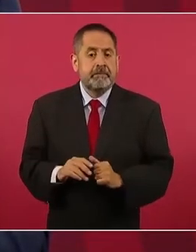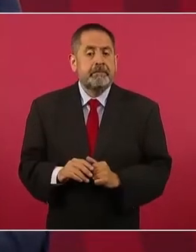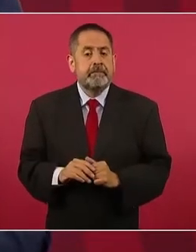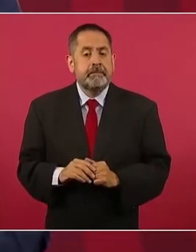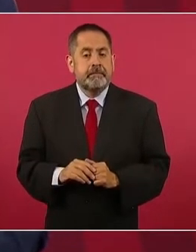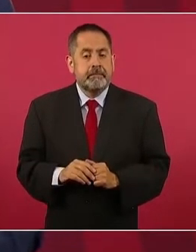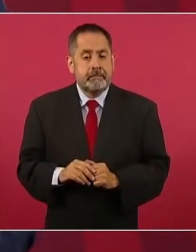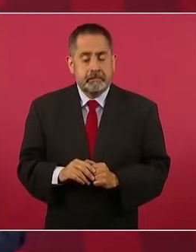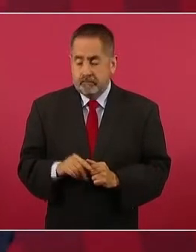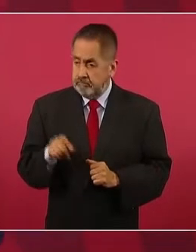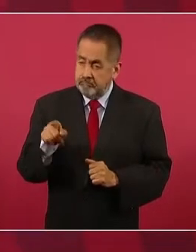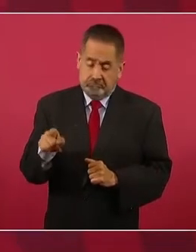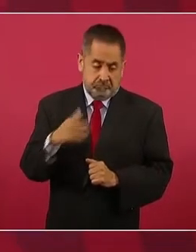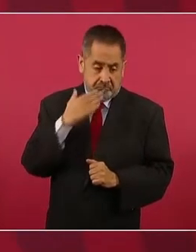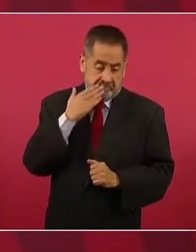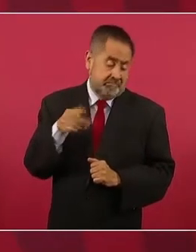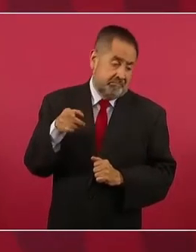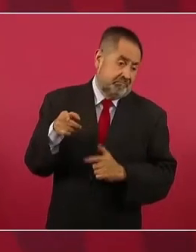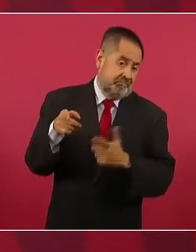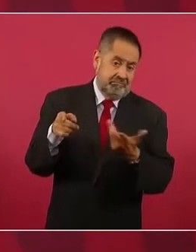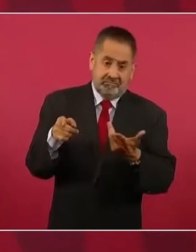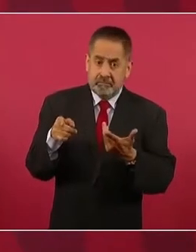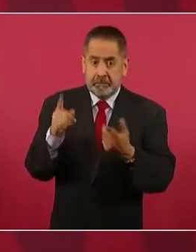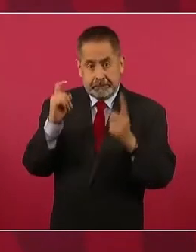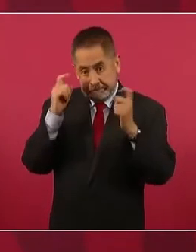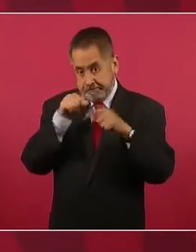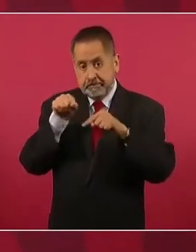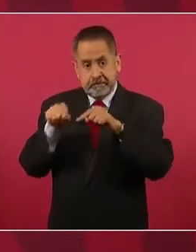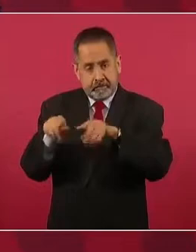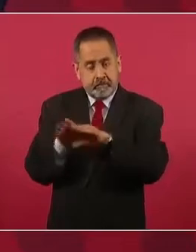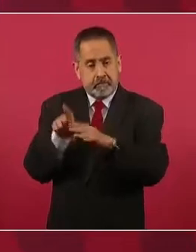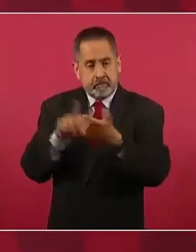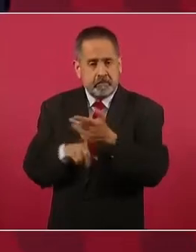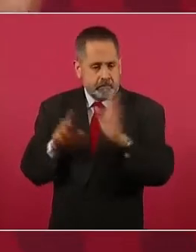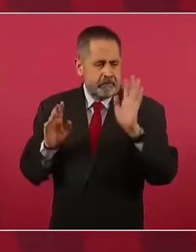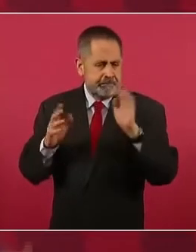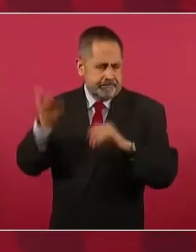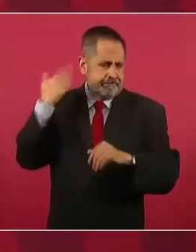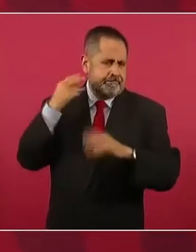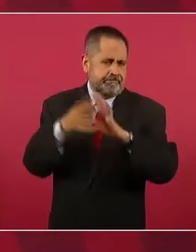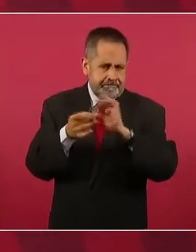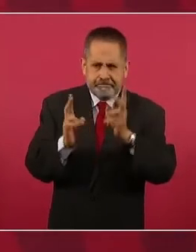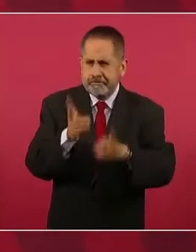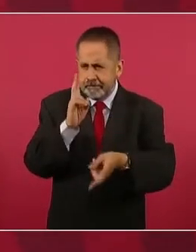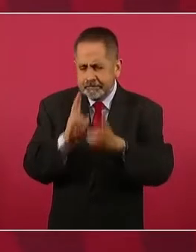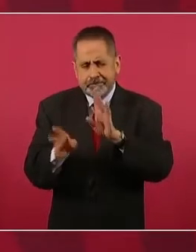Y es un asunto que tiene que ver, ya hemos hablado,